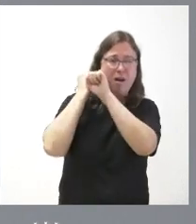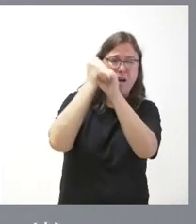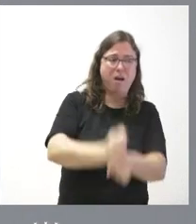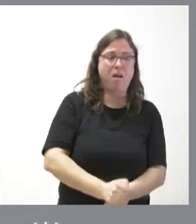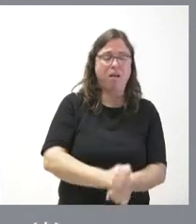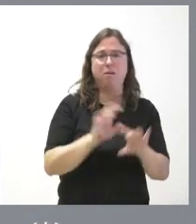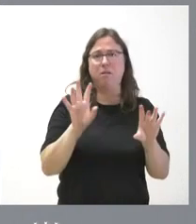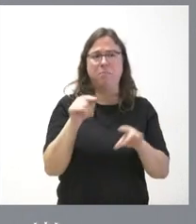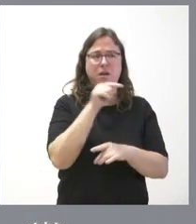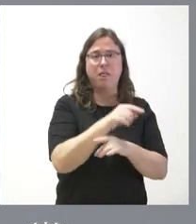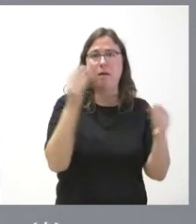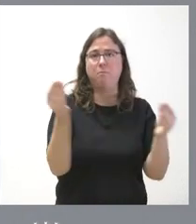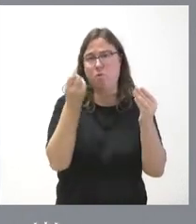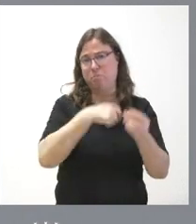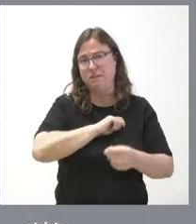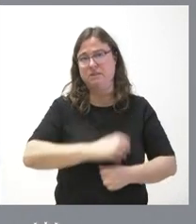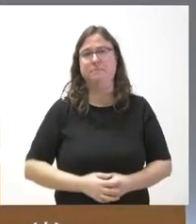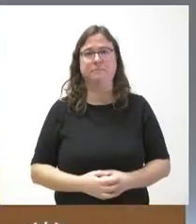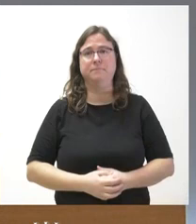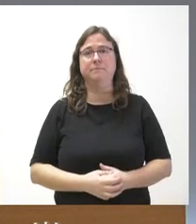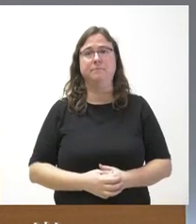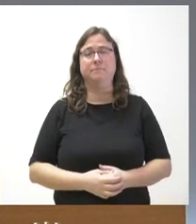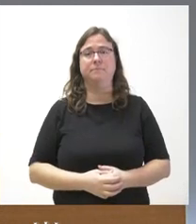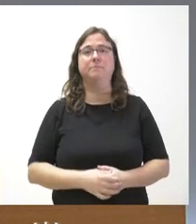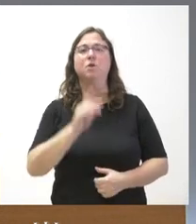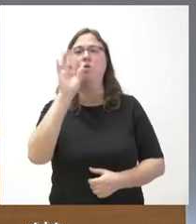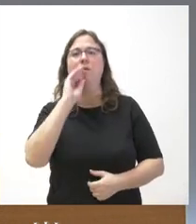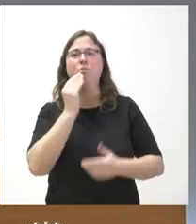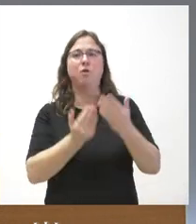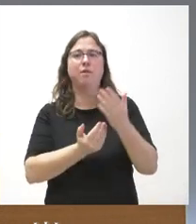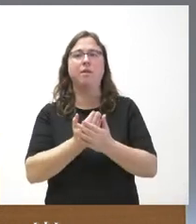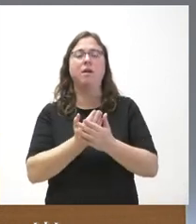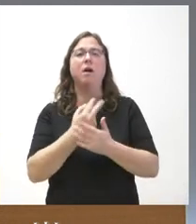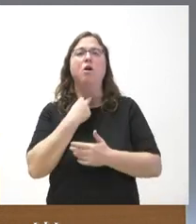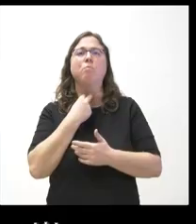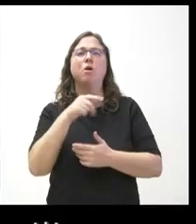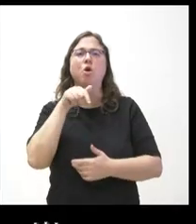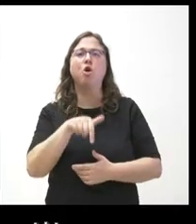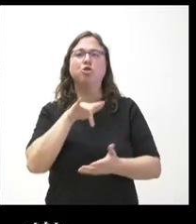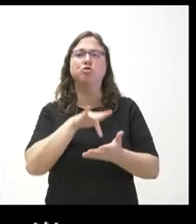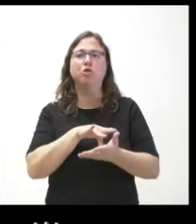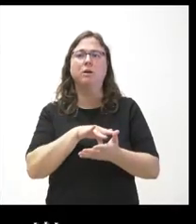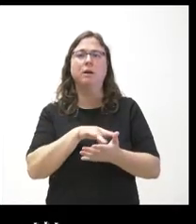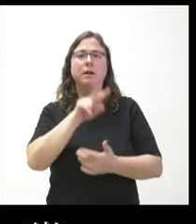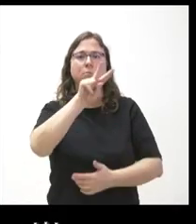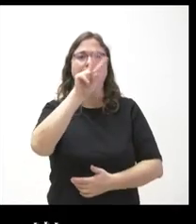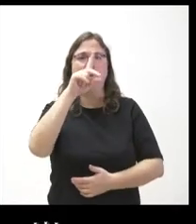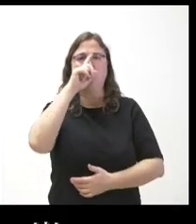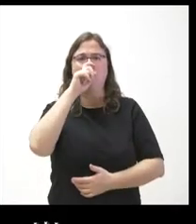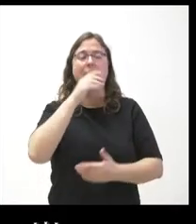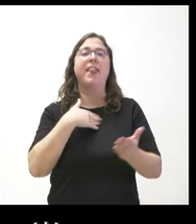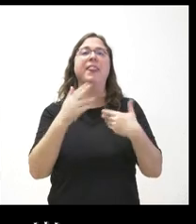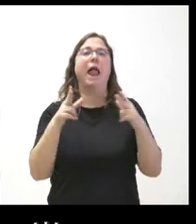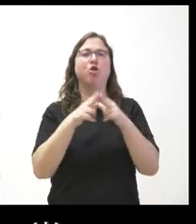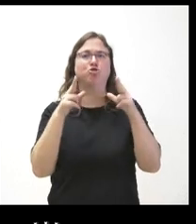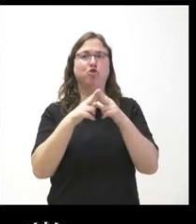para intentar mejorar su país Hola buenos días portavoz hoy se cumplen 22 años del diálogo social